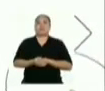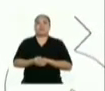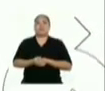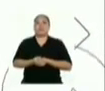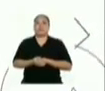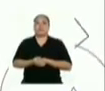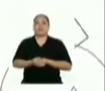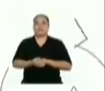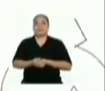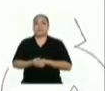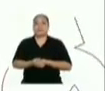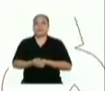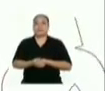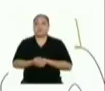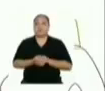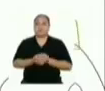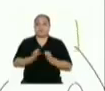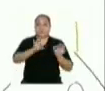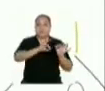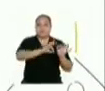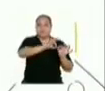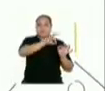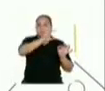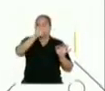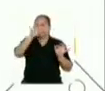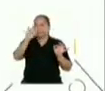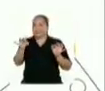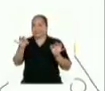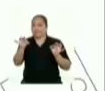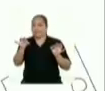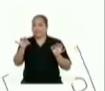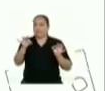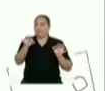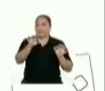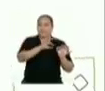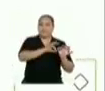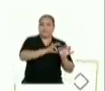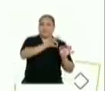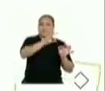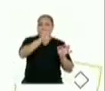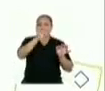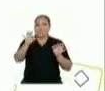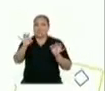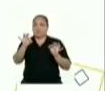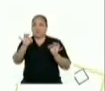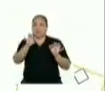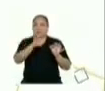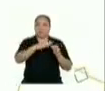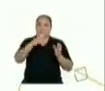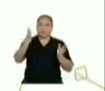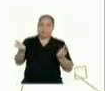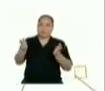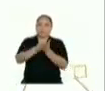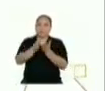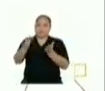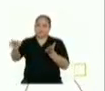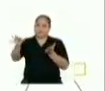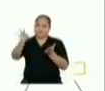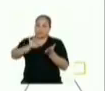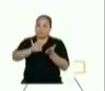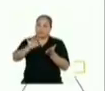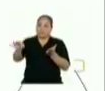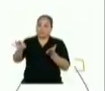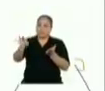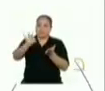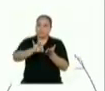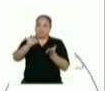Enseguida, hacemos el doblez desde el vértice inferior izquierdo, y lo hacemos coincidir con algún punto del doblez de la mitad